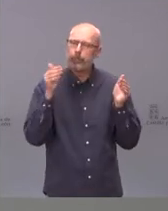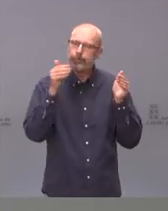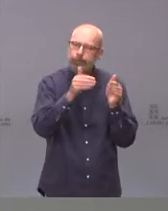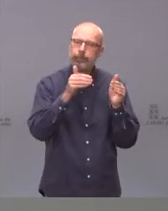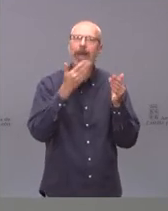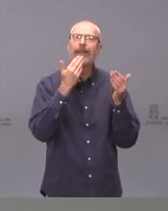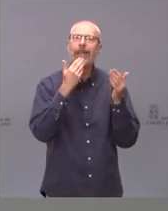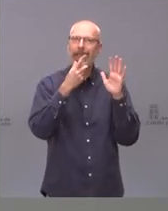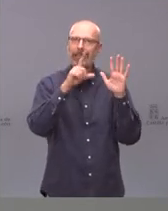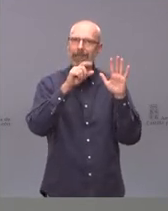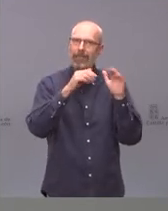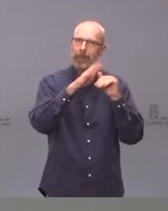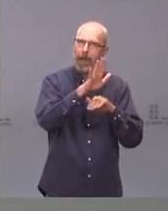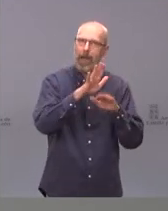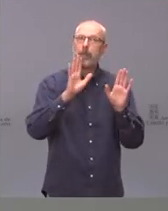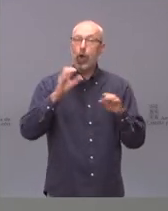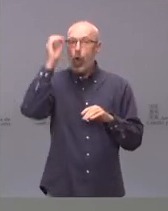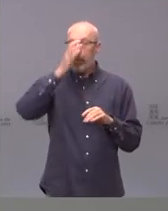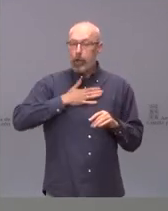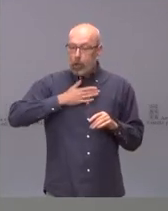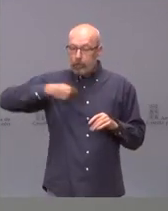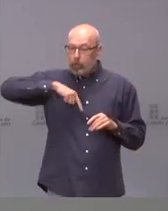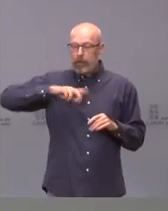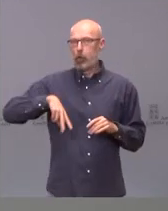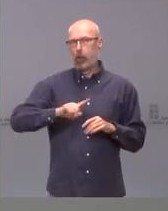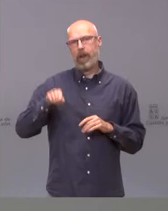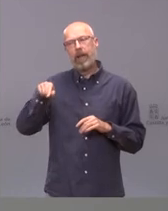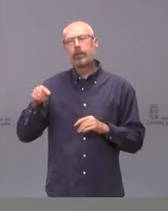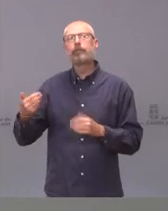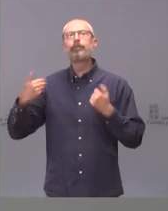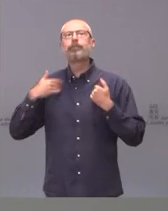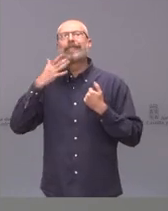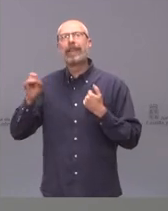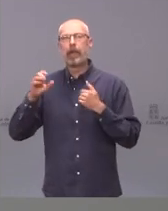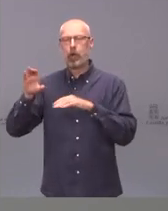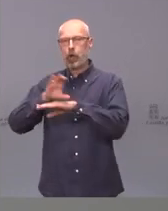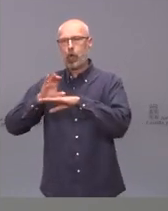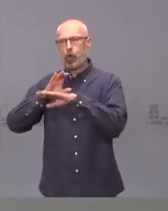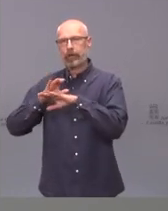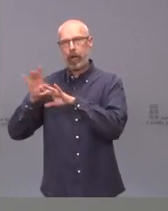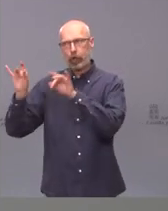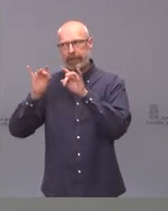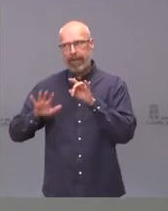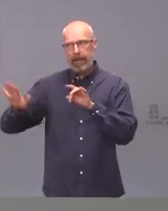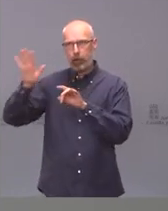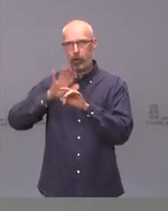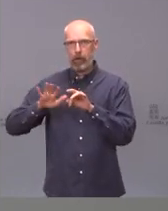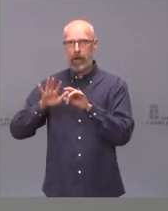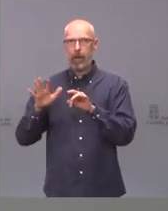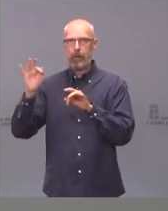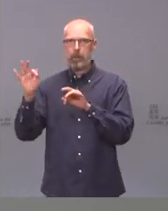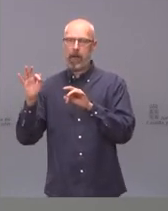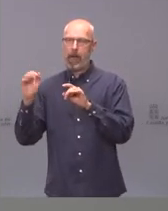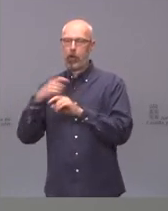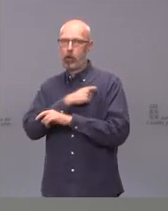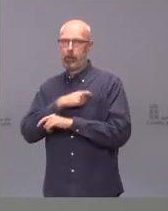Pero aquí no es lo que opinemos nosotros, sino es lo que decidamos en el Consejo Interterritorial y en la ponencia de vacunas y en la